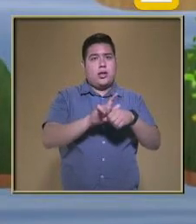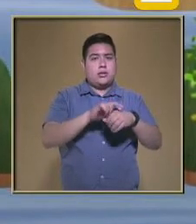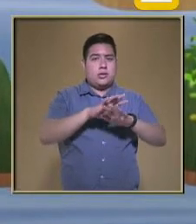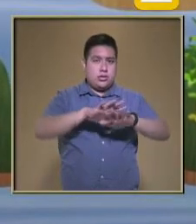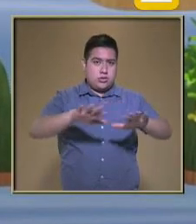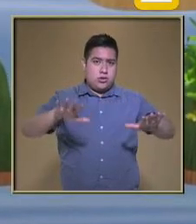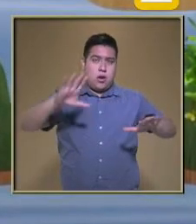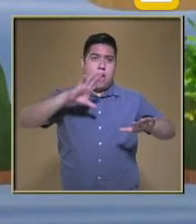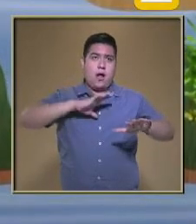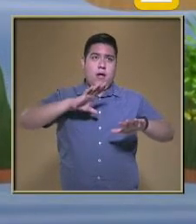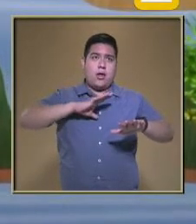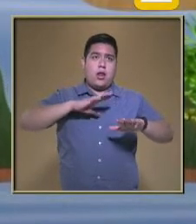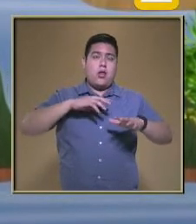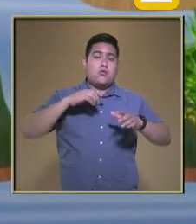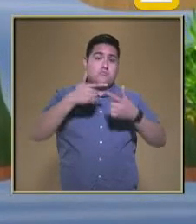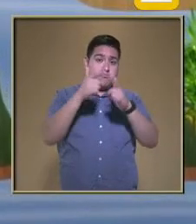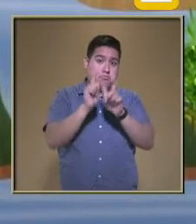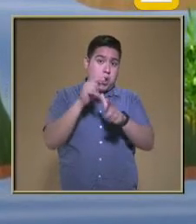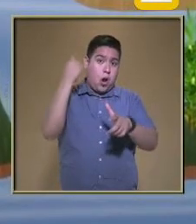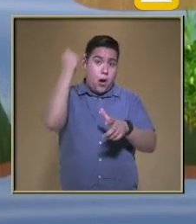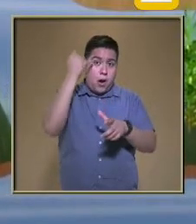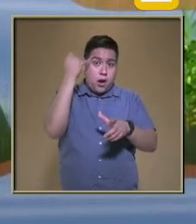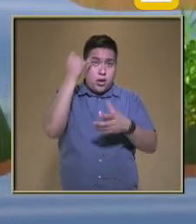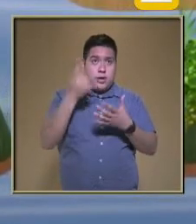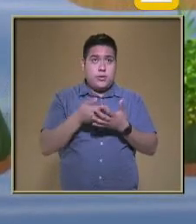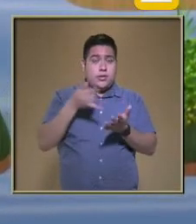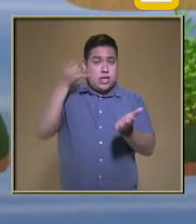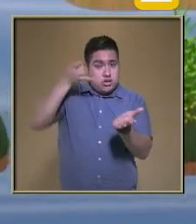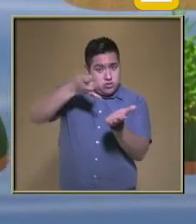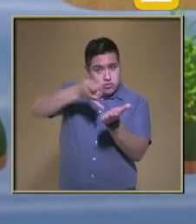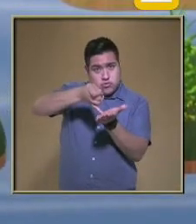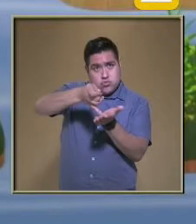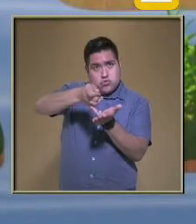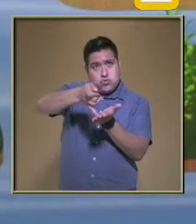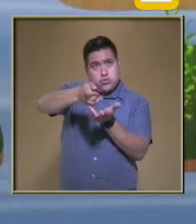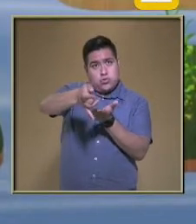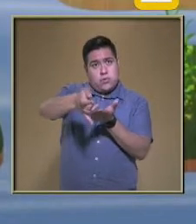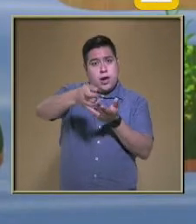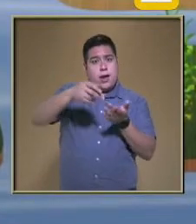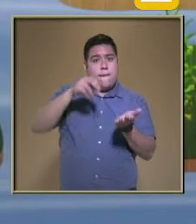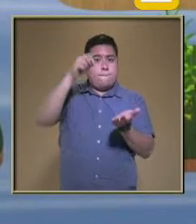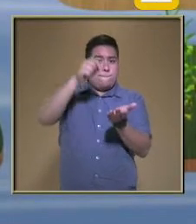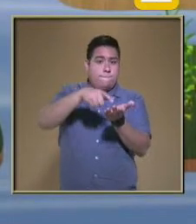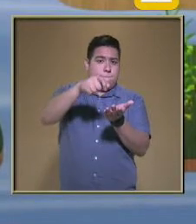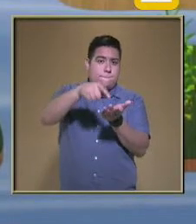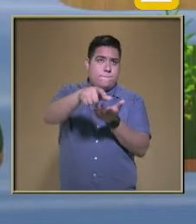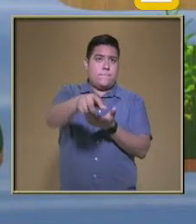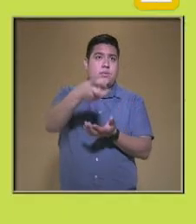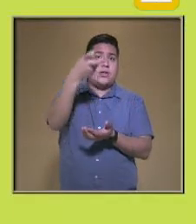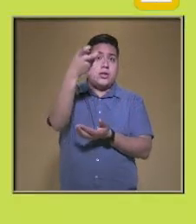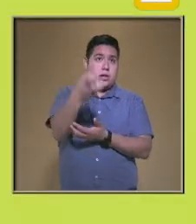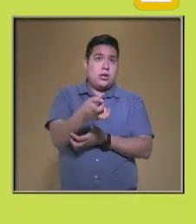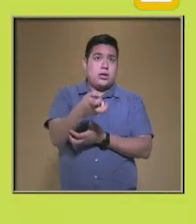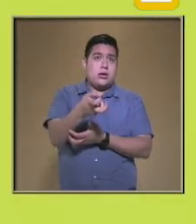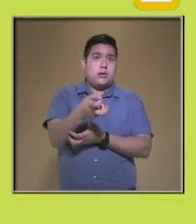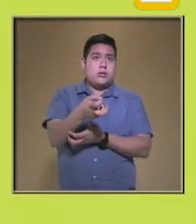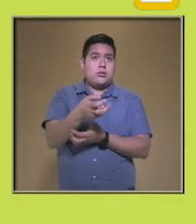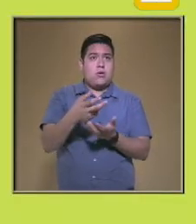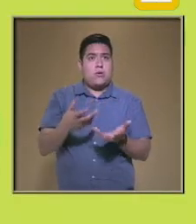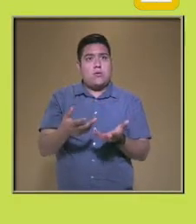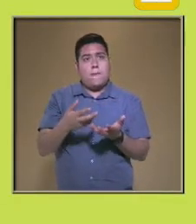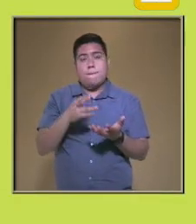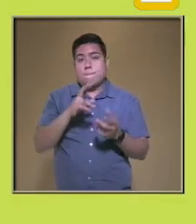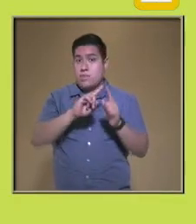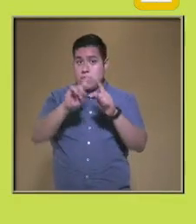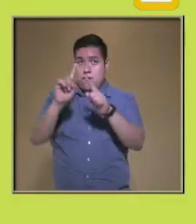grupos indígenas Desarrollaron un sistema Agropecuario Muy sofisticado Para plantar Y gracias a ello Mejoraron y ampliaron